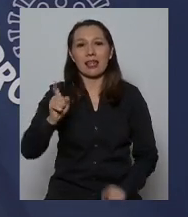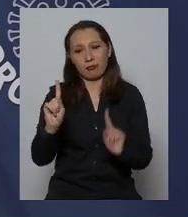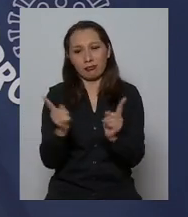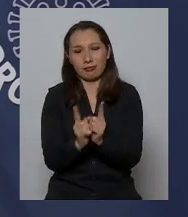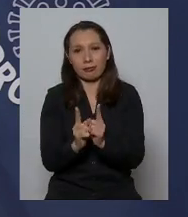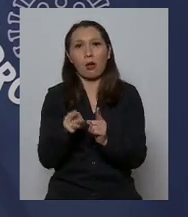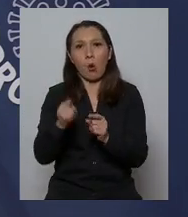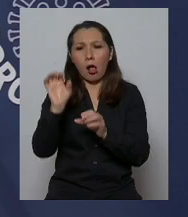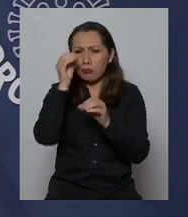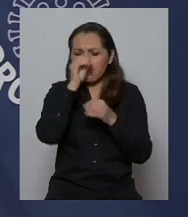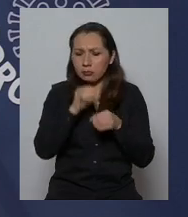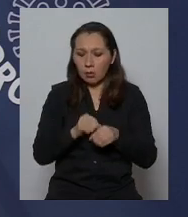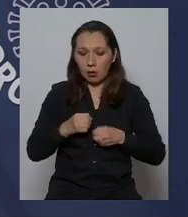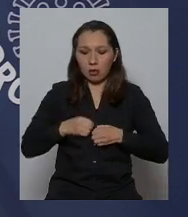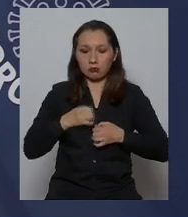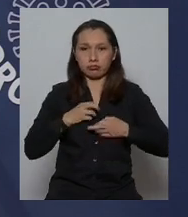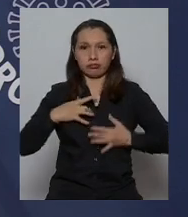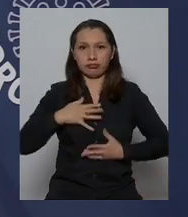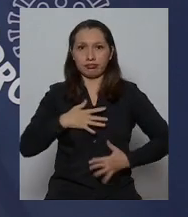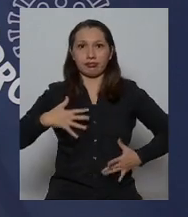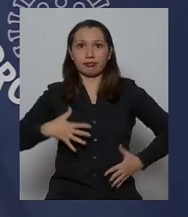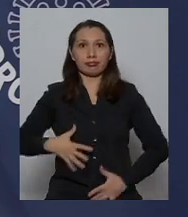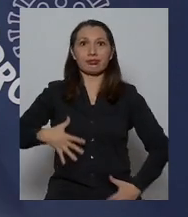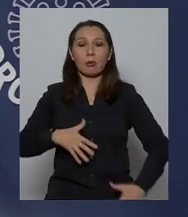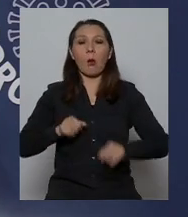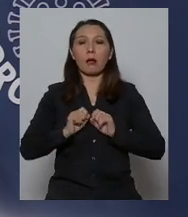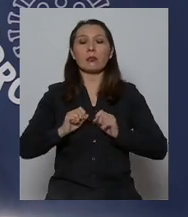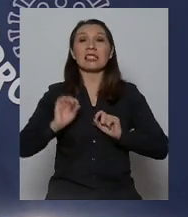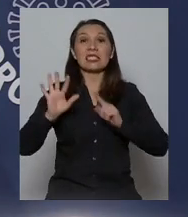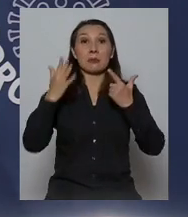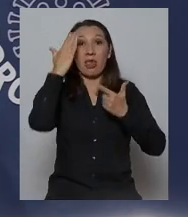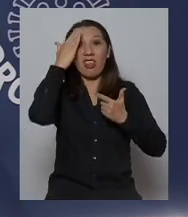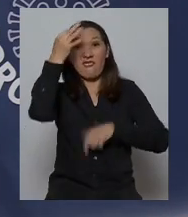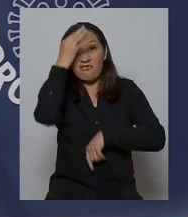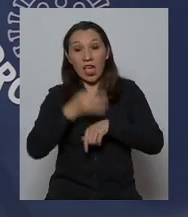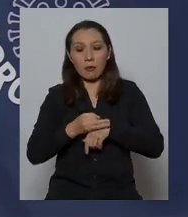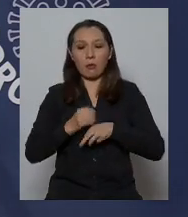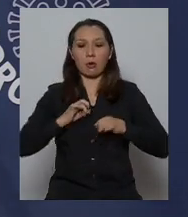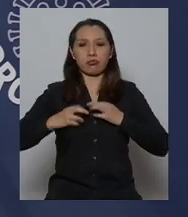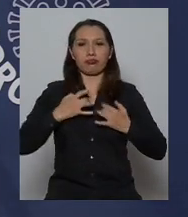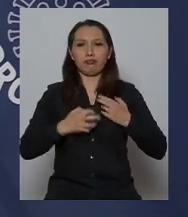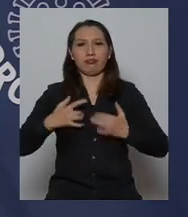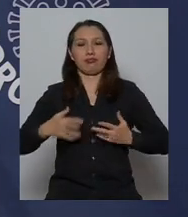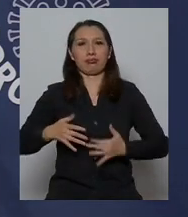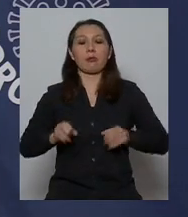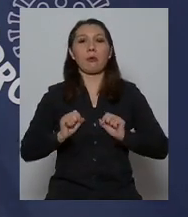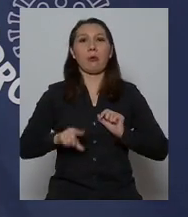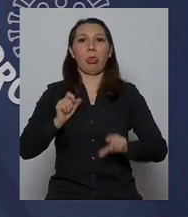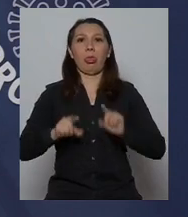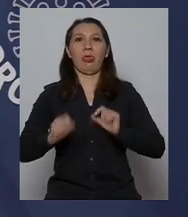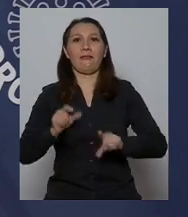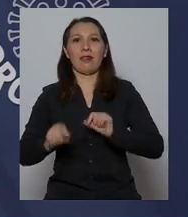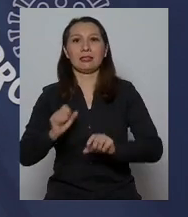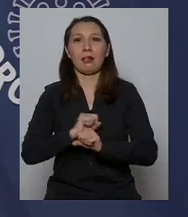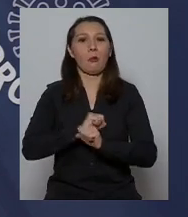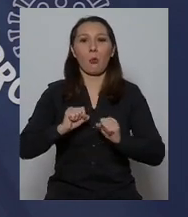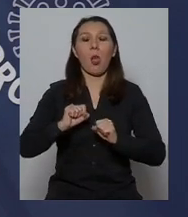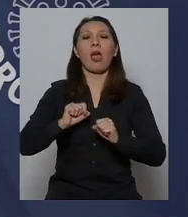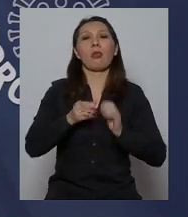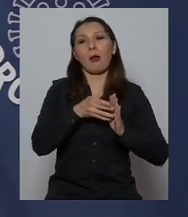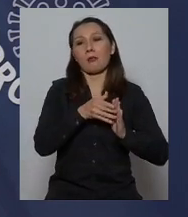es la que se empieza a elevar al séptimo día de enfermedad y que produce una inmunidad